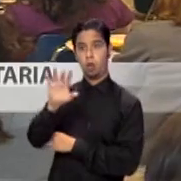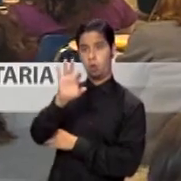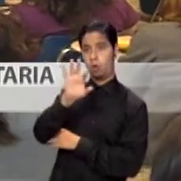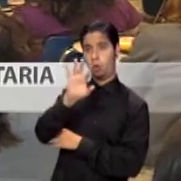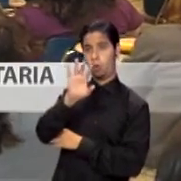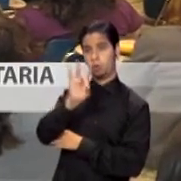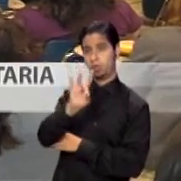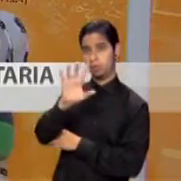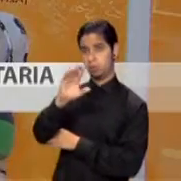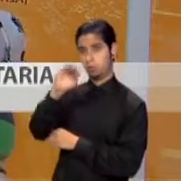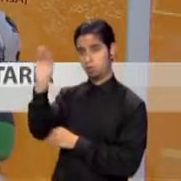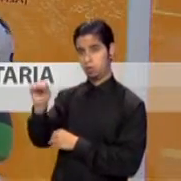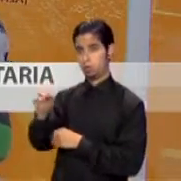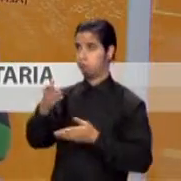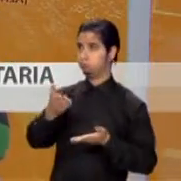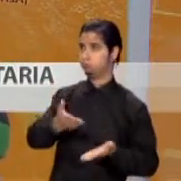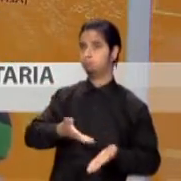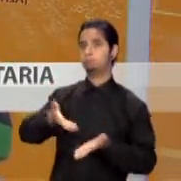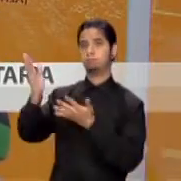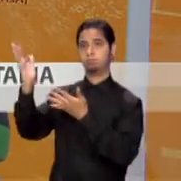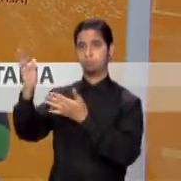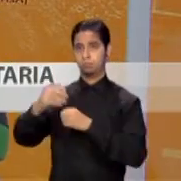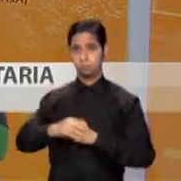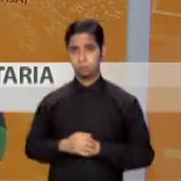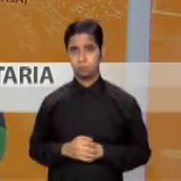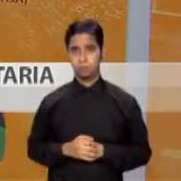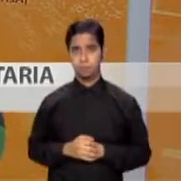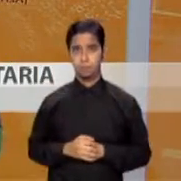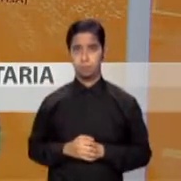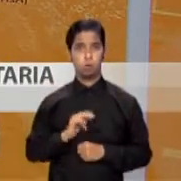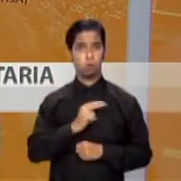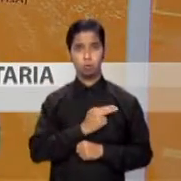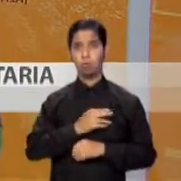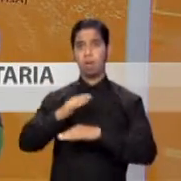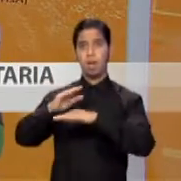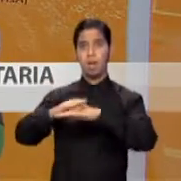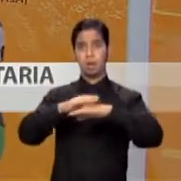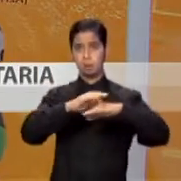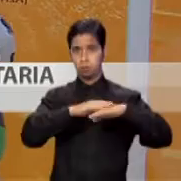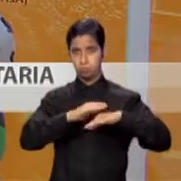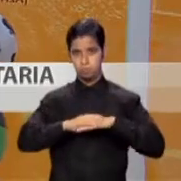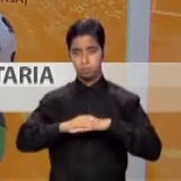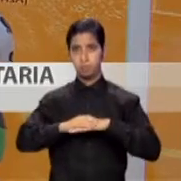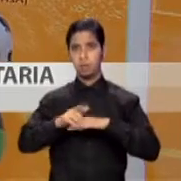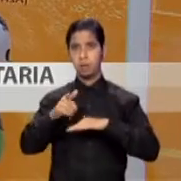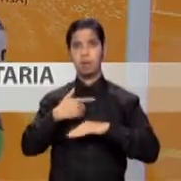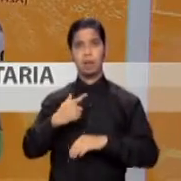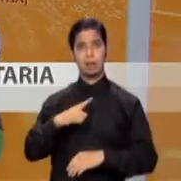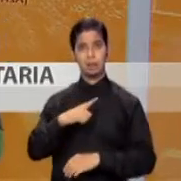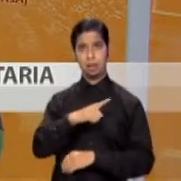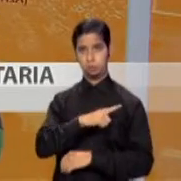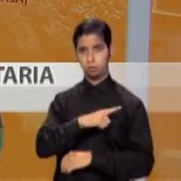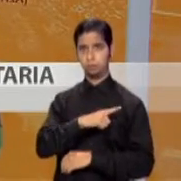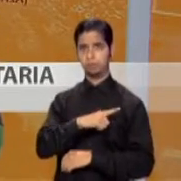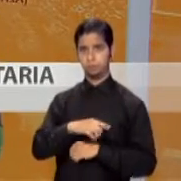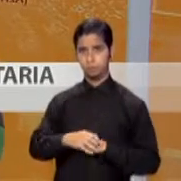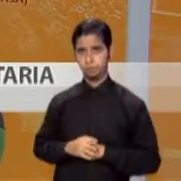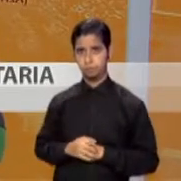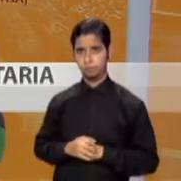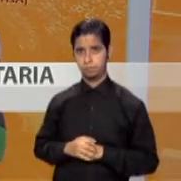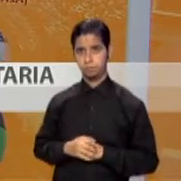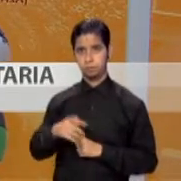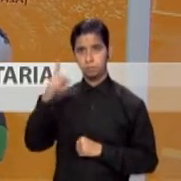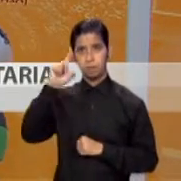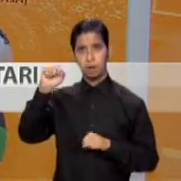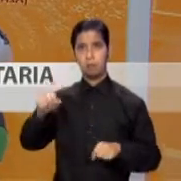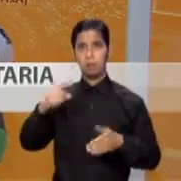85%. Queremos hacer un llamado a la legislatura para que se tome, se retome ese proyecto de ley y se mida la